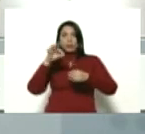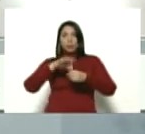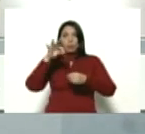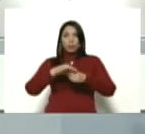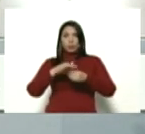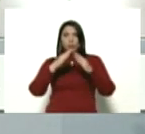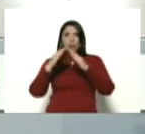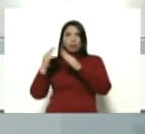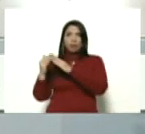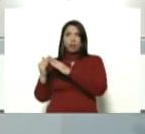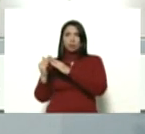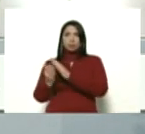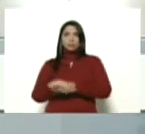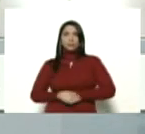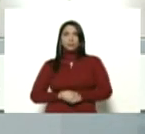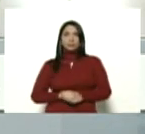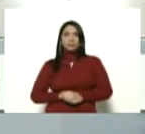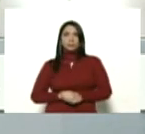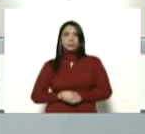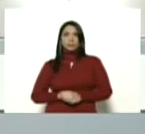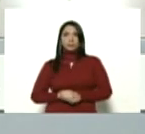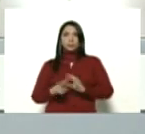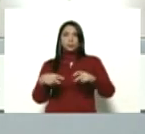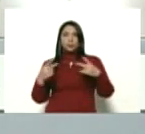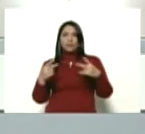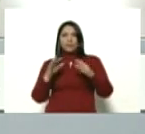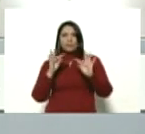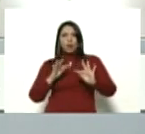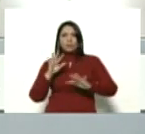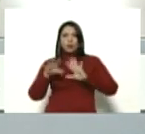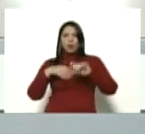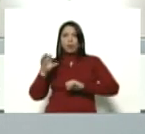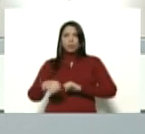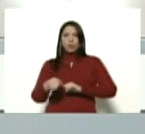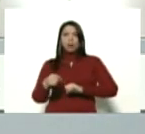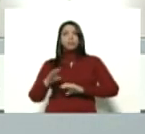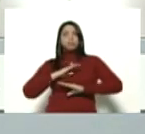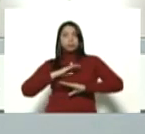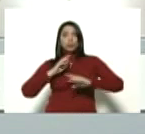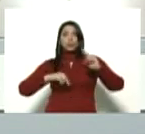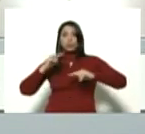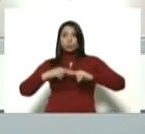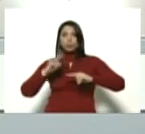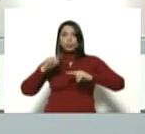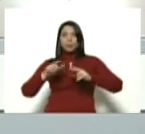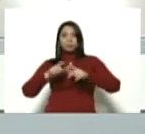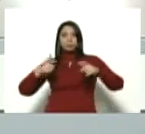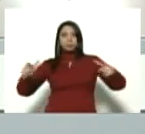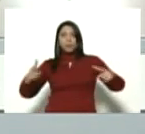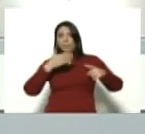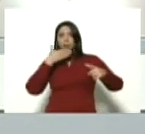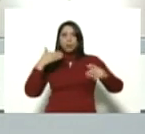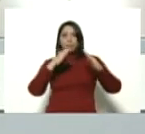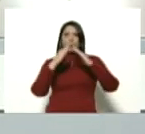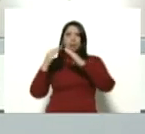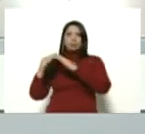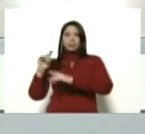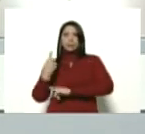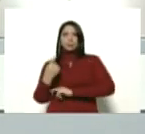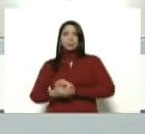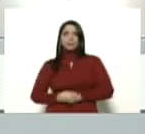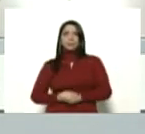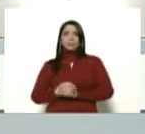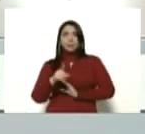FAO FAT bajo las modalidades de adquisición autoconstrucción ampliación y mejora de la vivienda principal